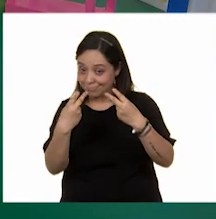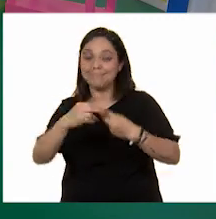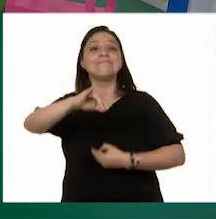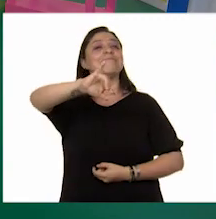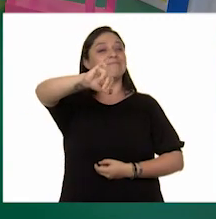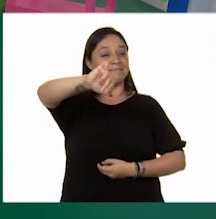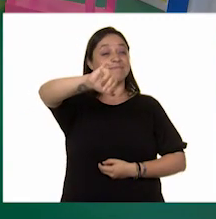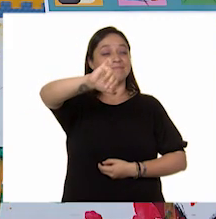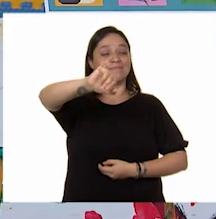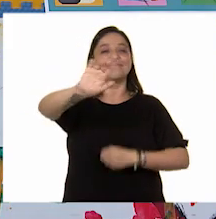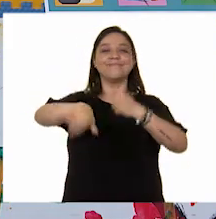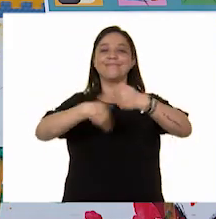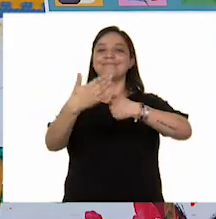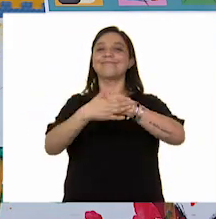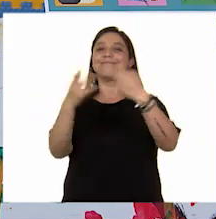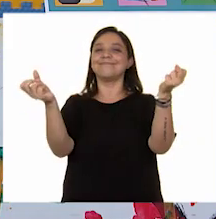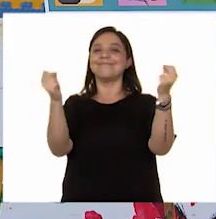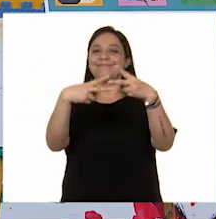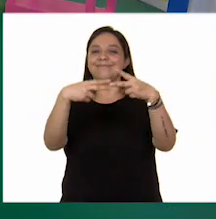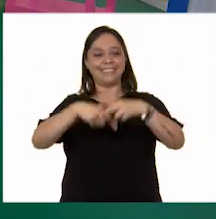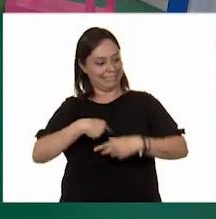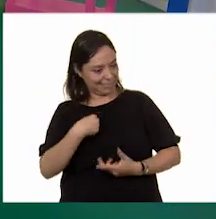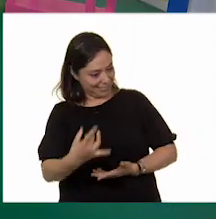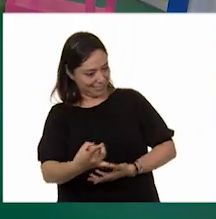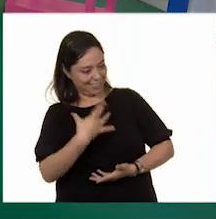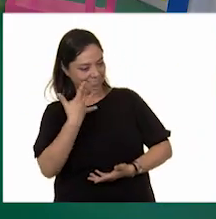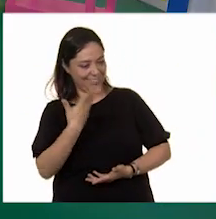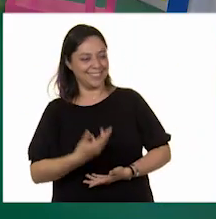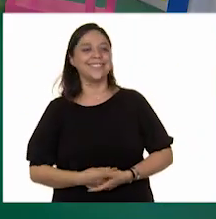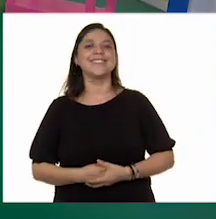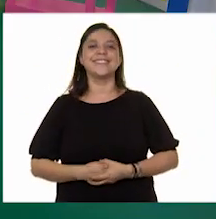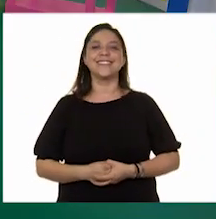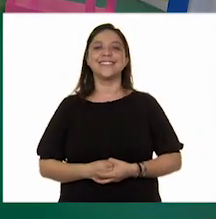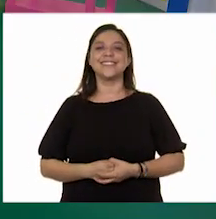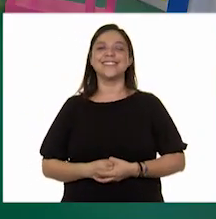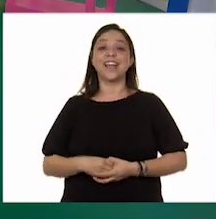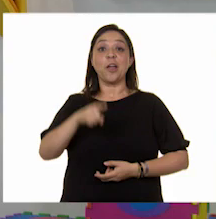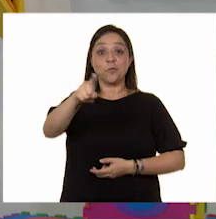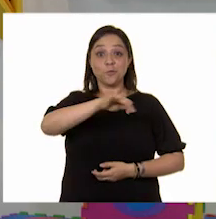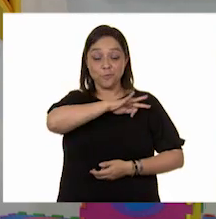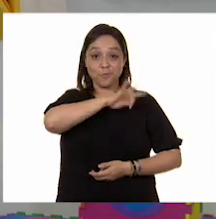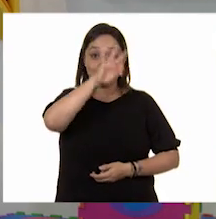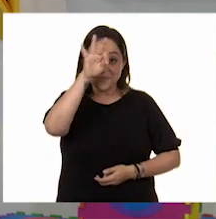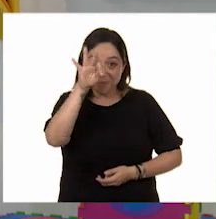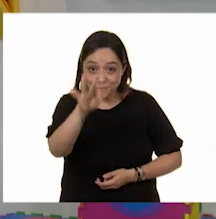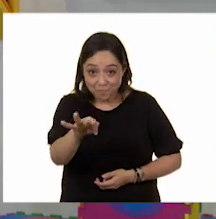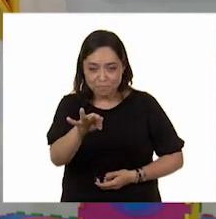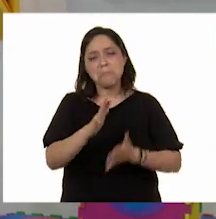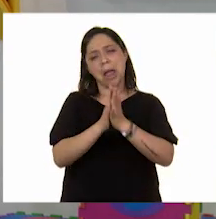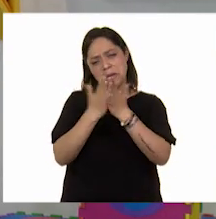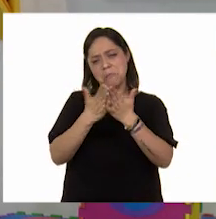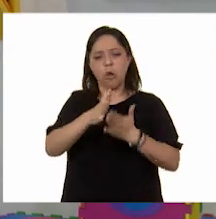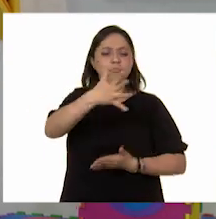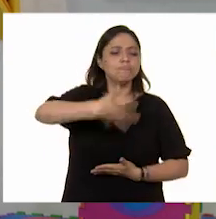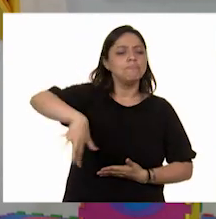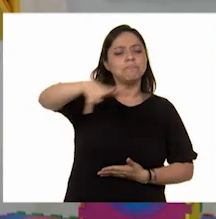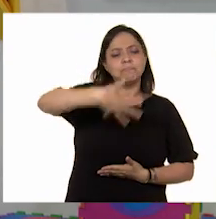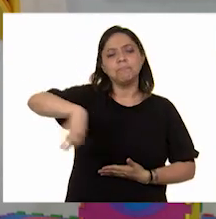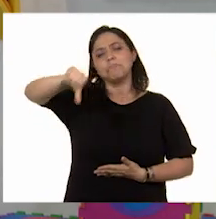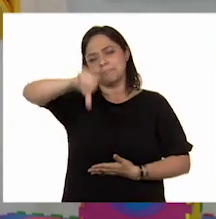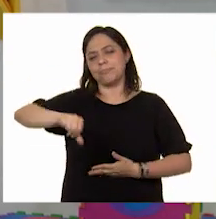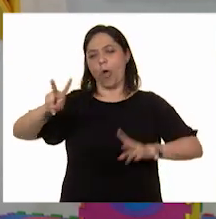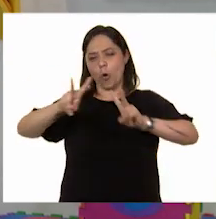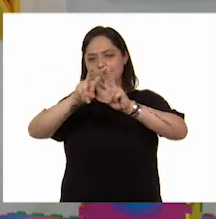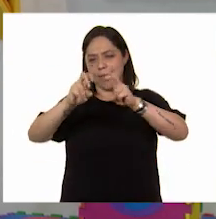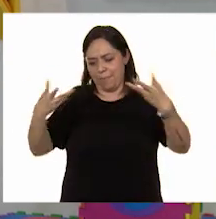¡Hasta pronto! Me ganaste, Panchito. Sí. Si te es posible, consulta otros libros y comenta el tema de hoy con tu